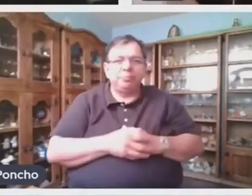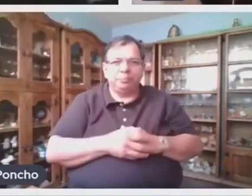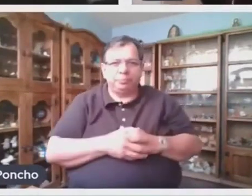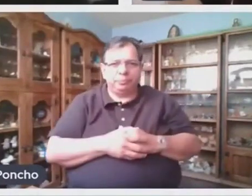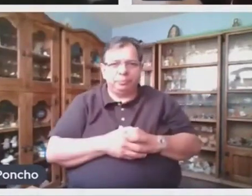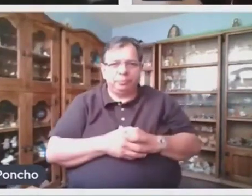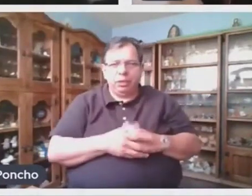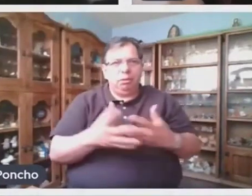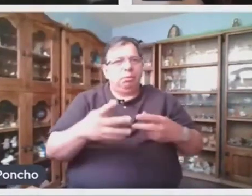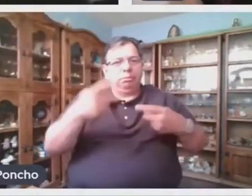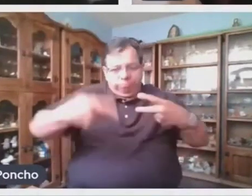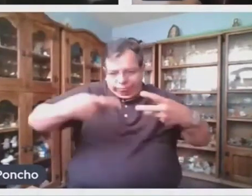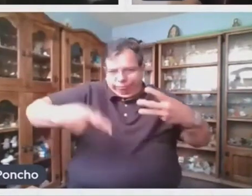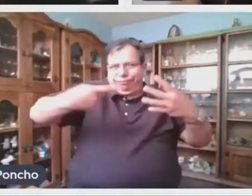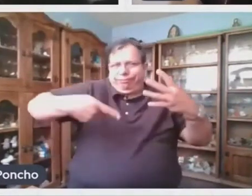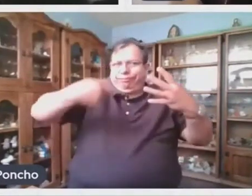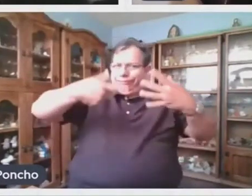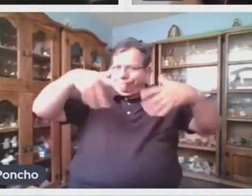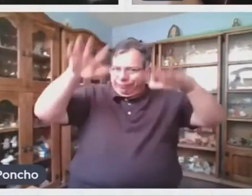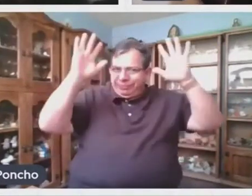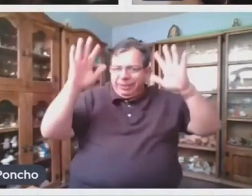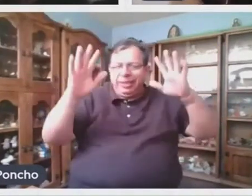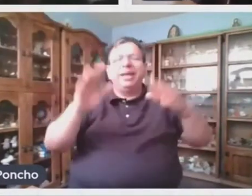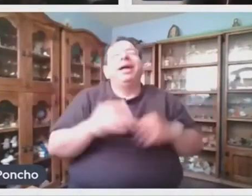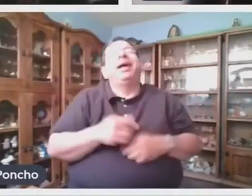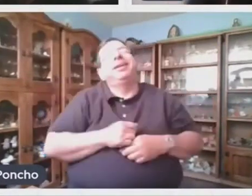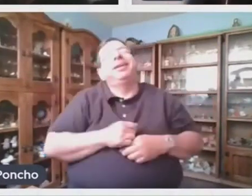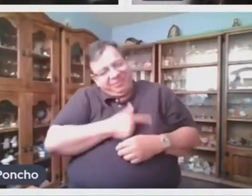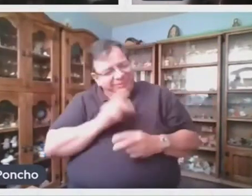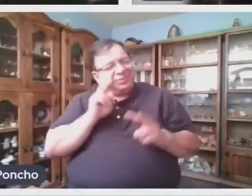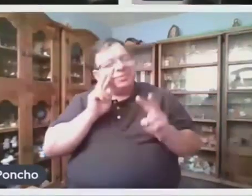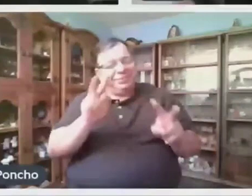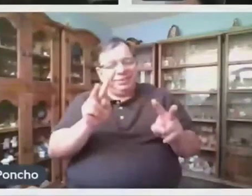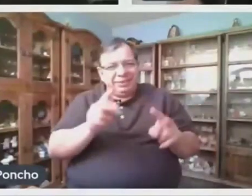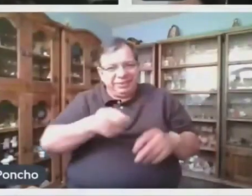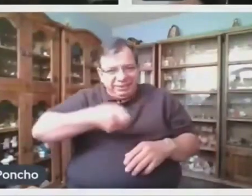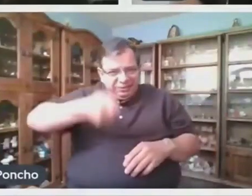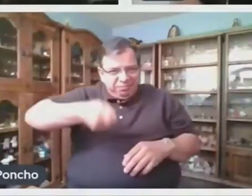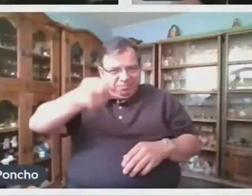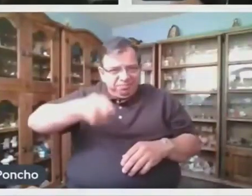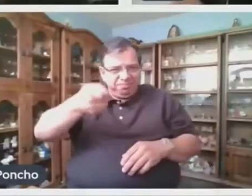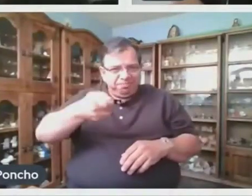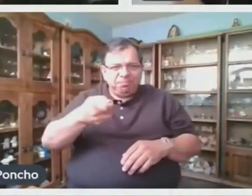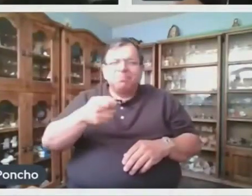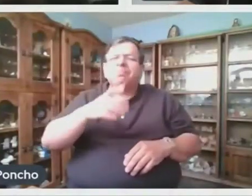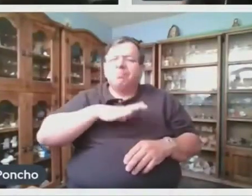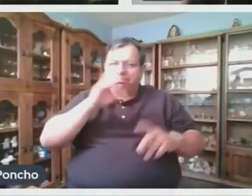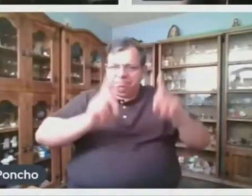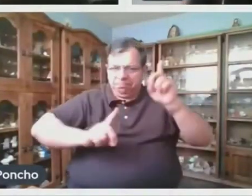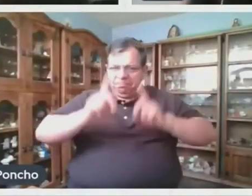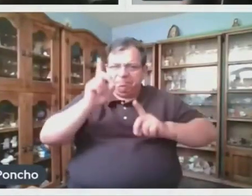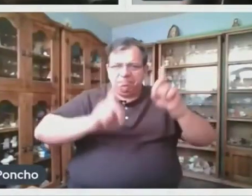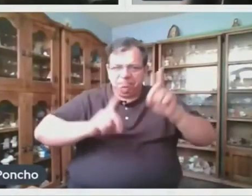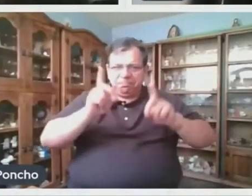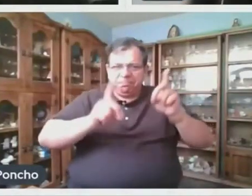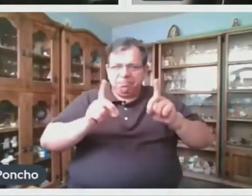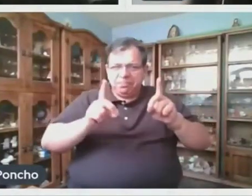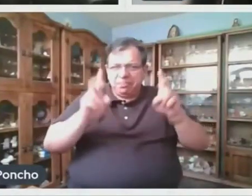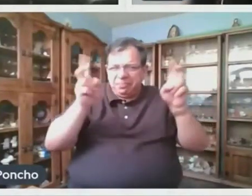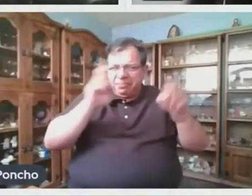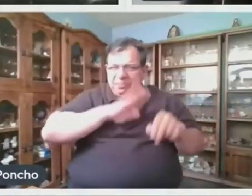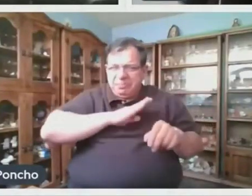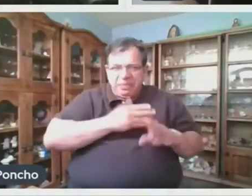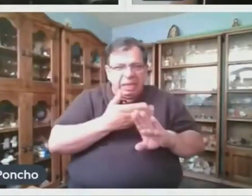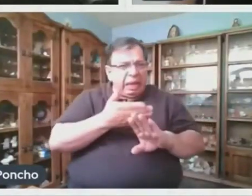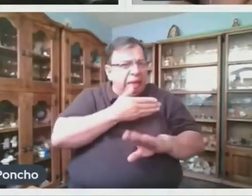¿Cuántas preguntas, Karina? A mí también me da mucho gusto verte y saludarte. Y sí, tengo dudas sobre la materia de español que antes no tenía.